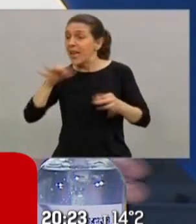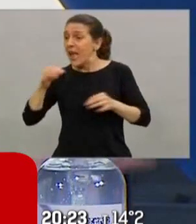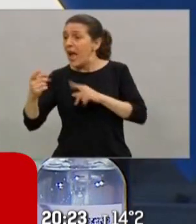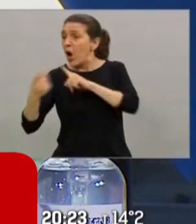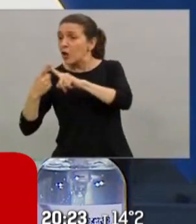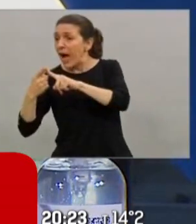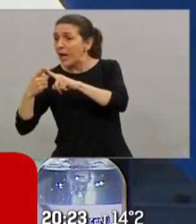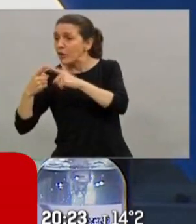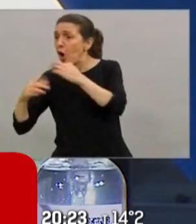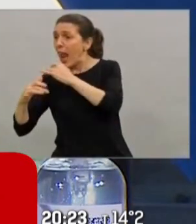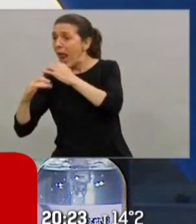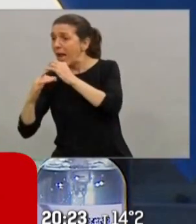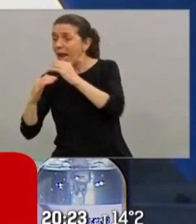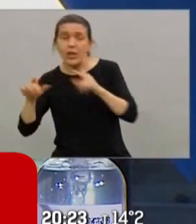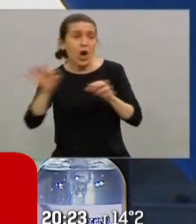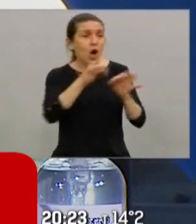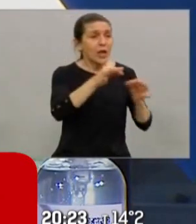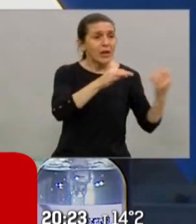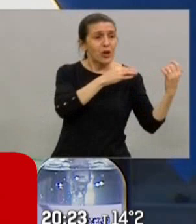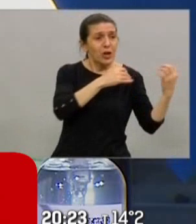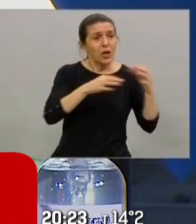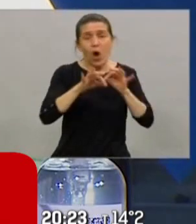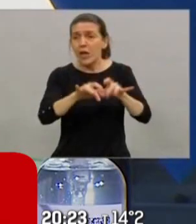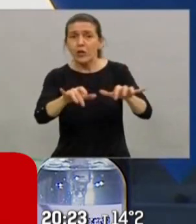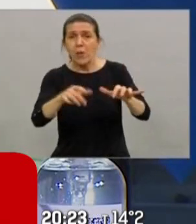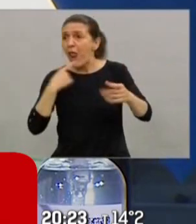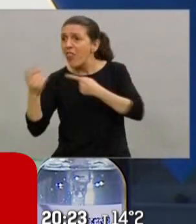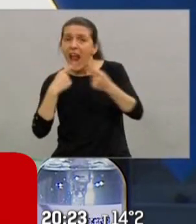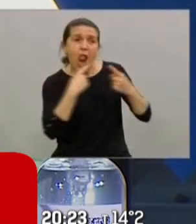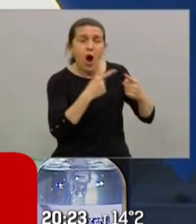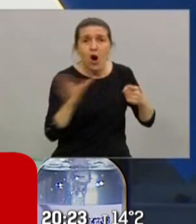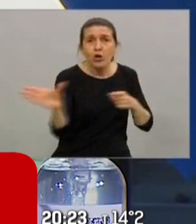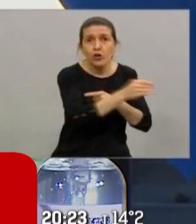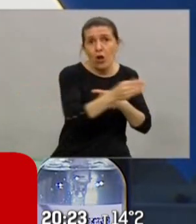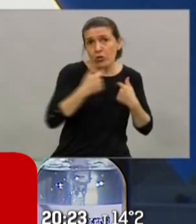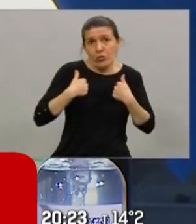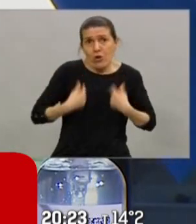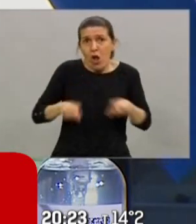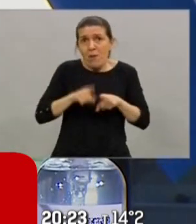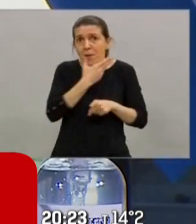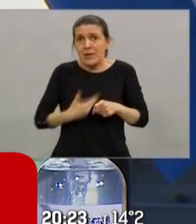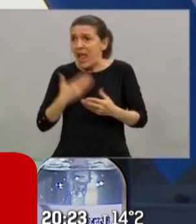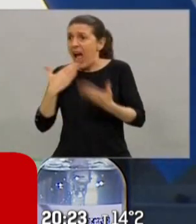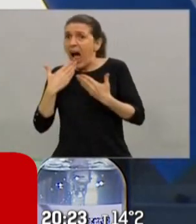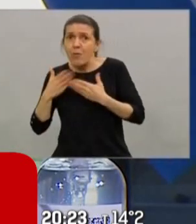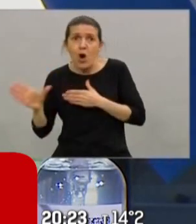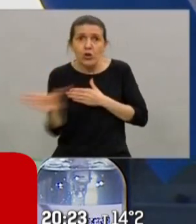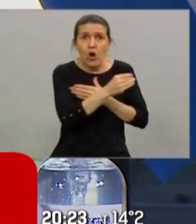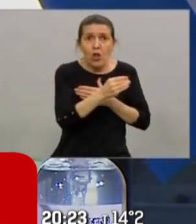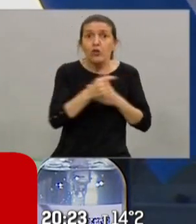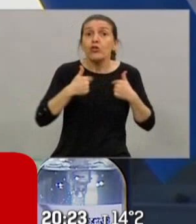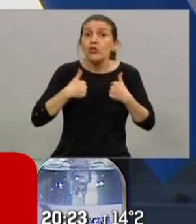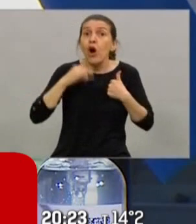oboe o con el que toca el piano el diálogo hay que tenerlo con todos yo lo que sí sé es que interés a represento